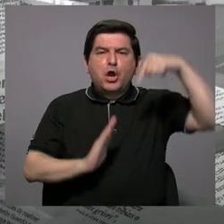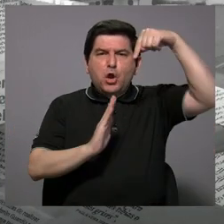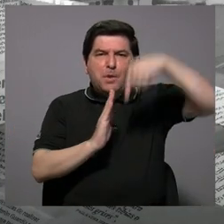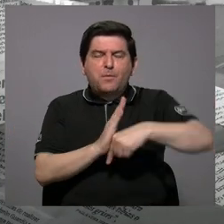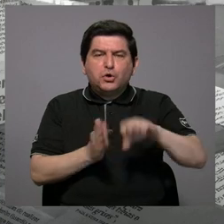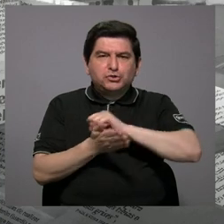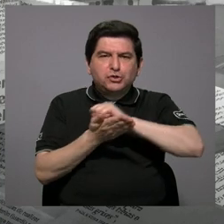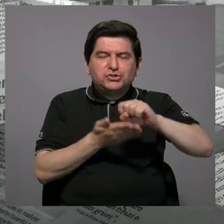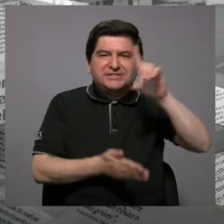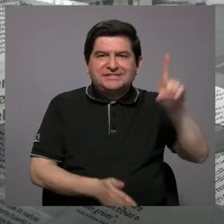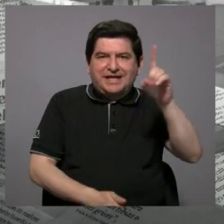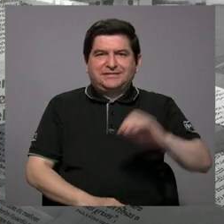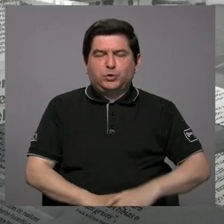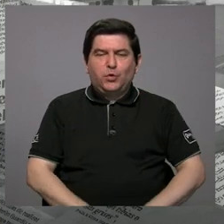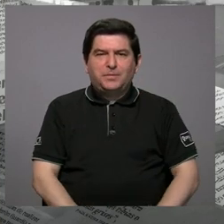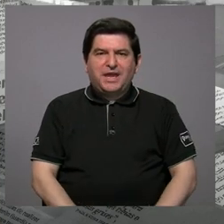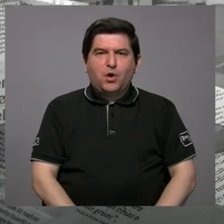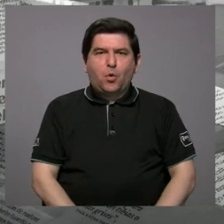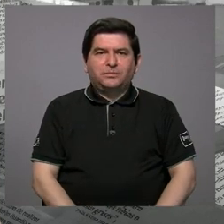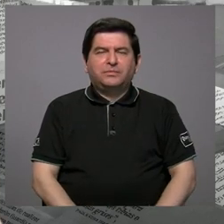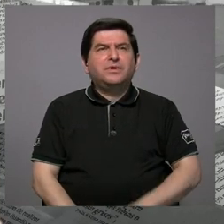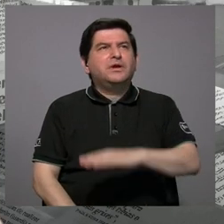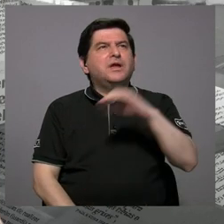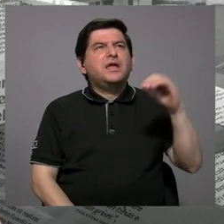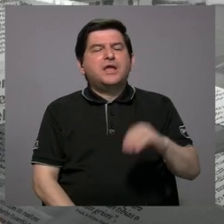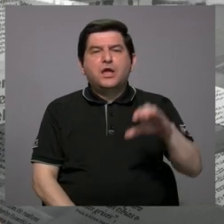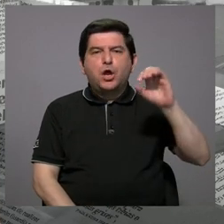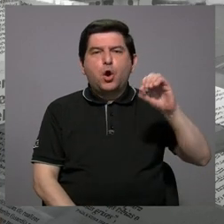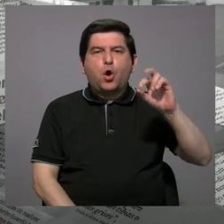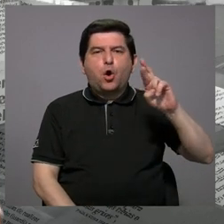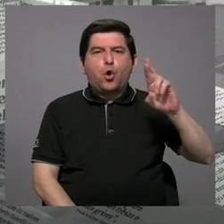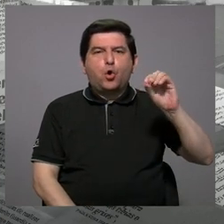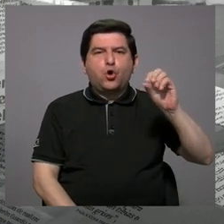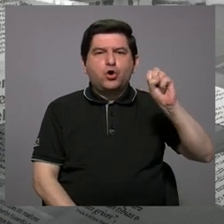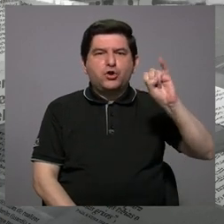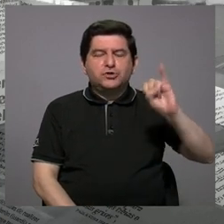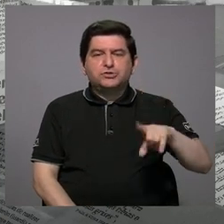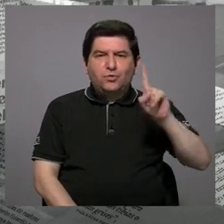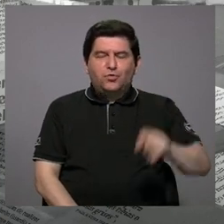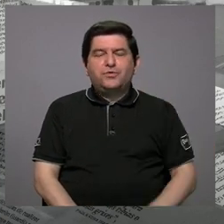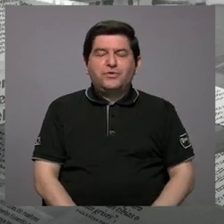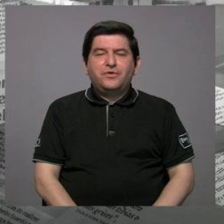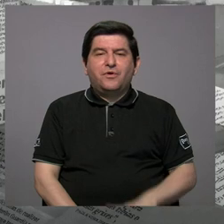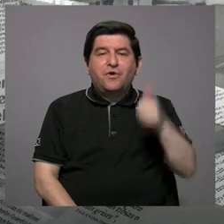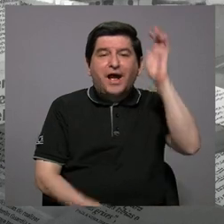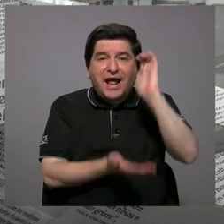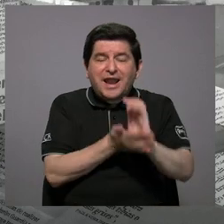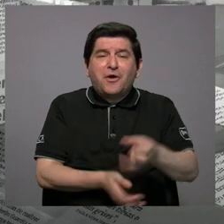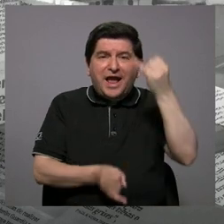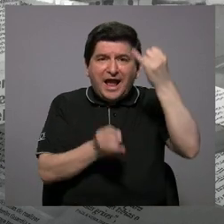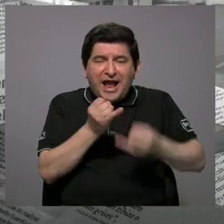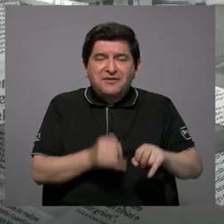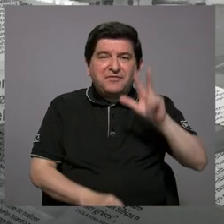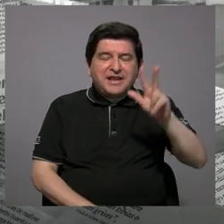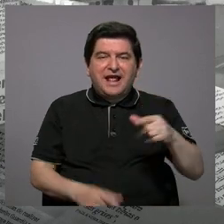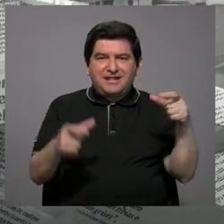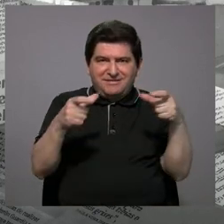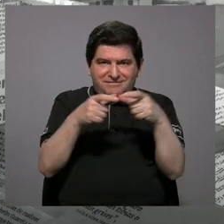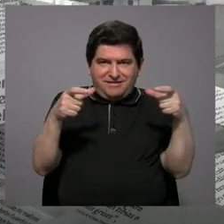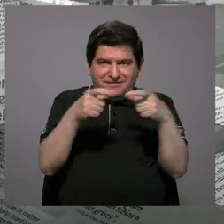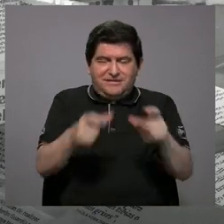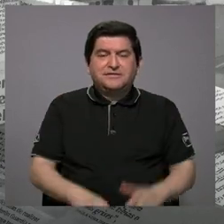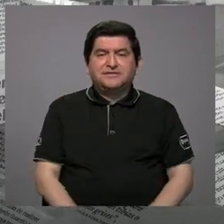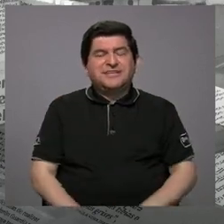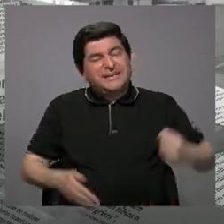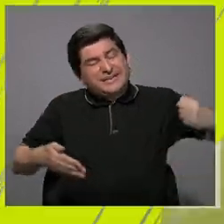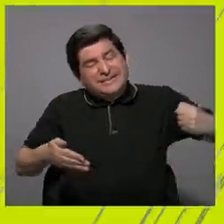Santo Domingo y de Oroce 1. A la juelita está al final de esas tres conexiones. Y ellos